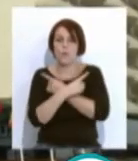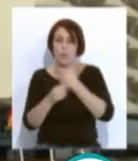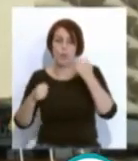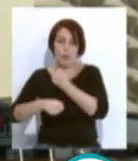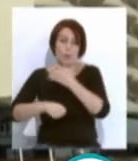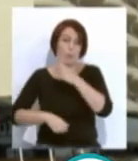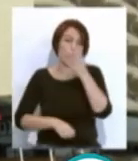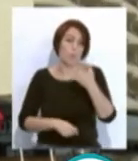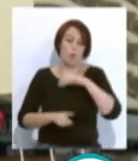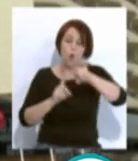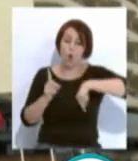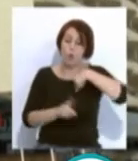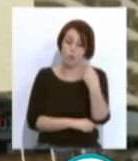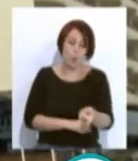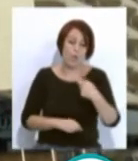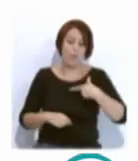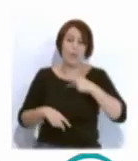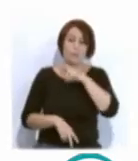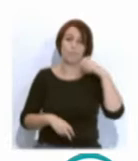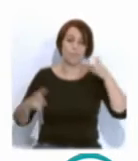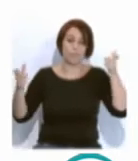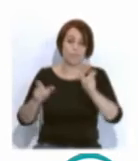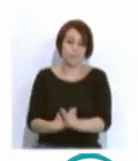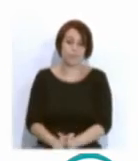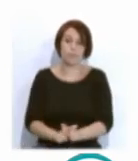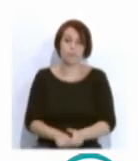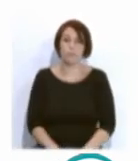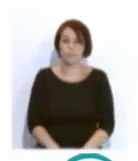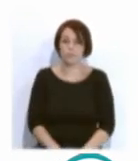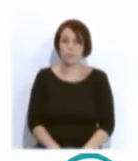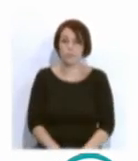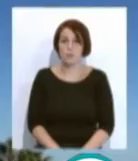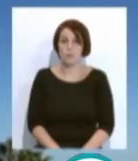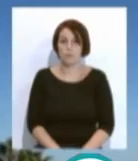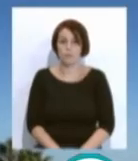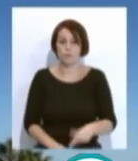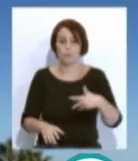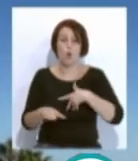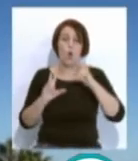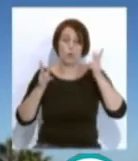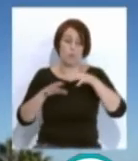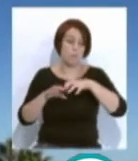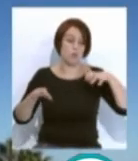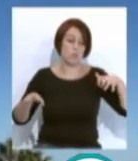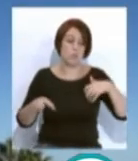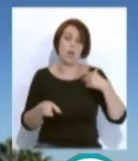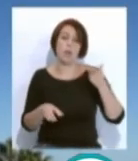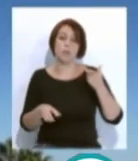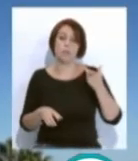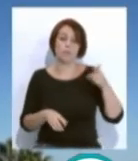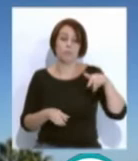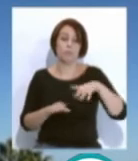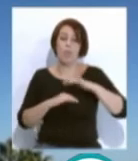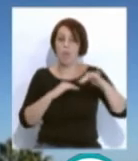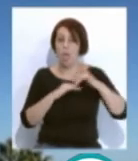consecuencia de la baja de reservas por la COVID-19. Pues la gran mayoría de hoteles, sobre todo los que trabajan la